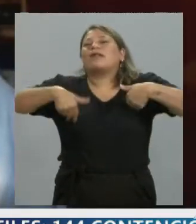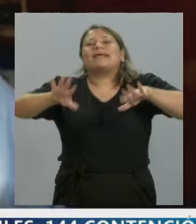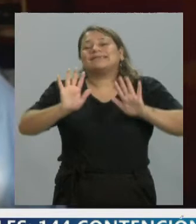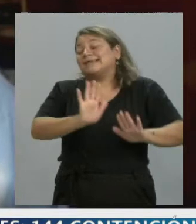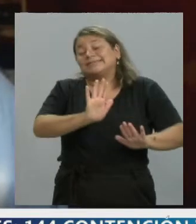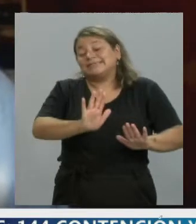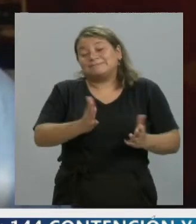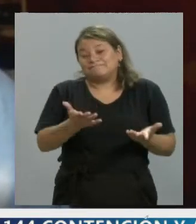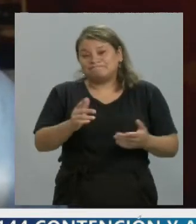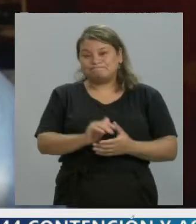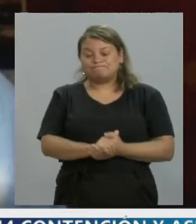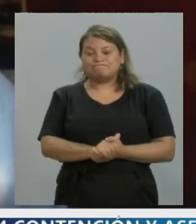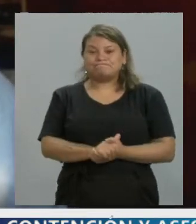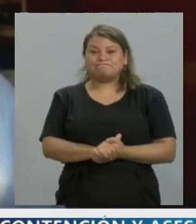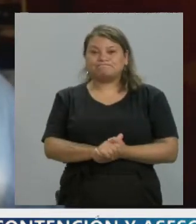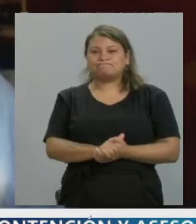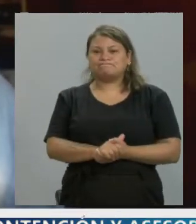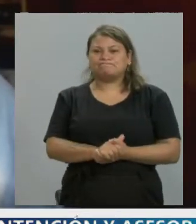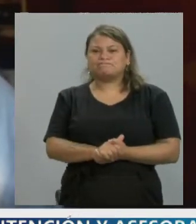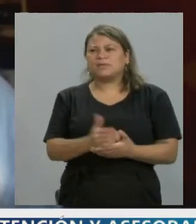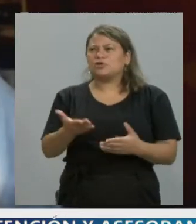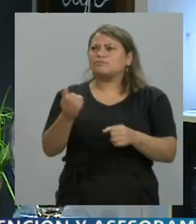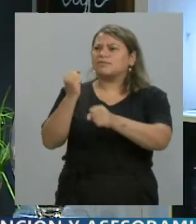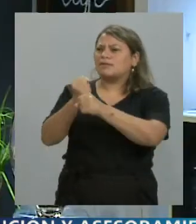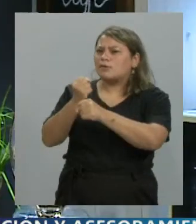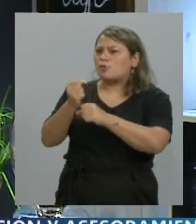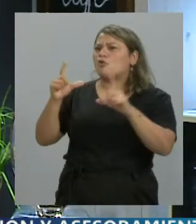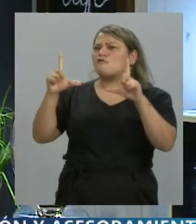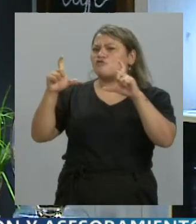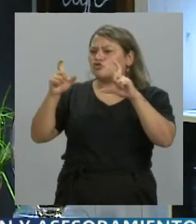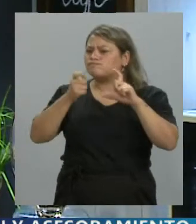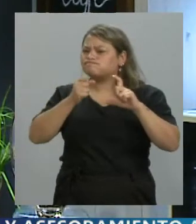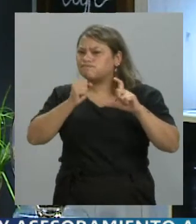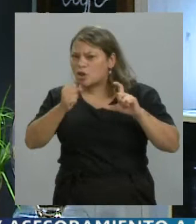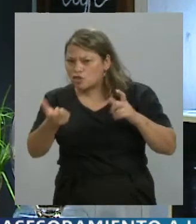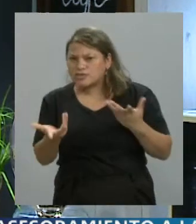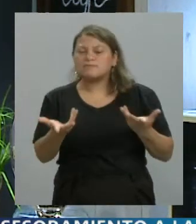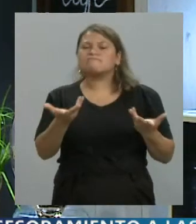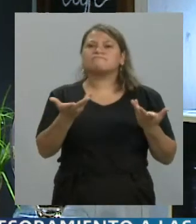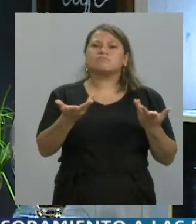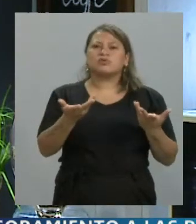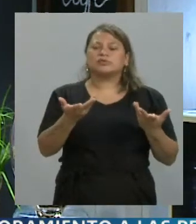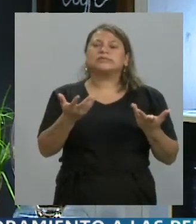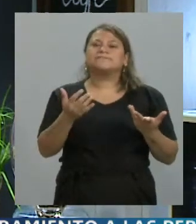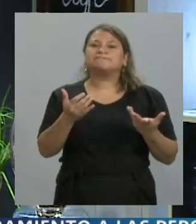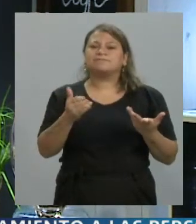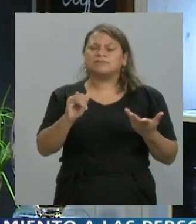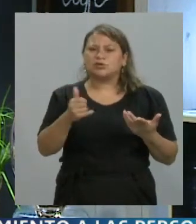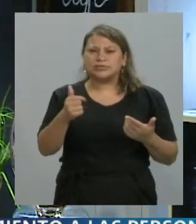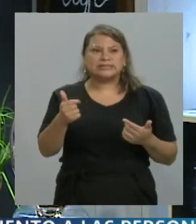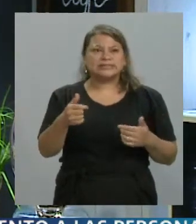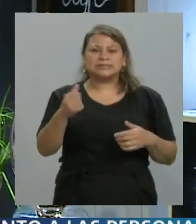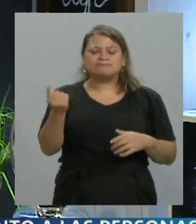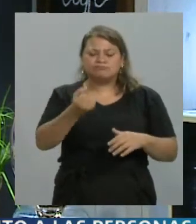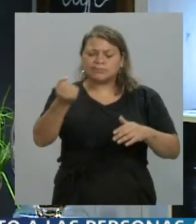Exactamente. Y esto de también trabajar como fotógrafo, fotoperiodismo, tienen que tener la cabeza en la